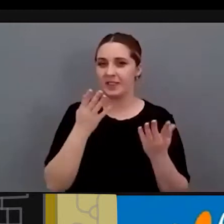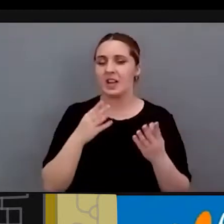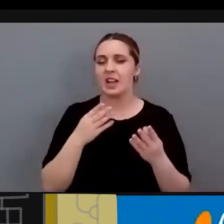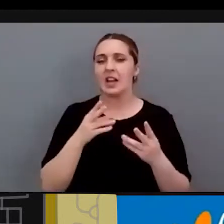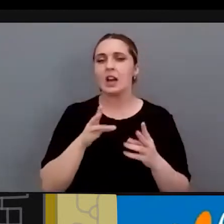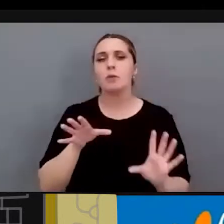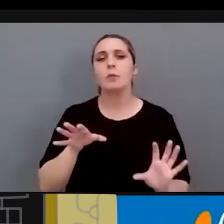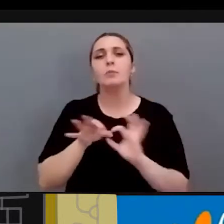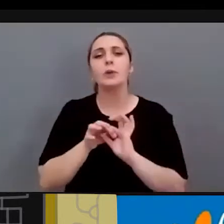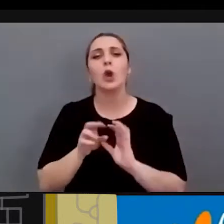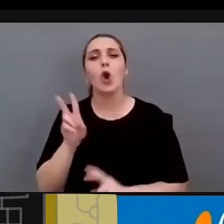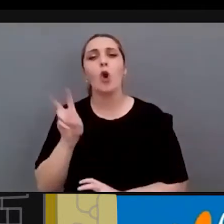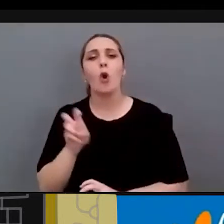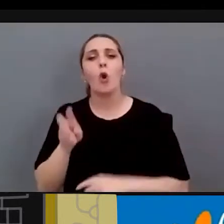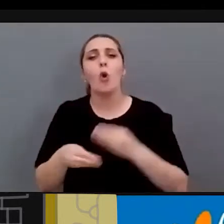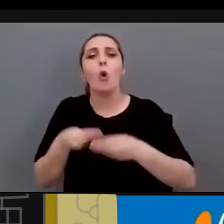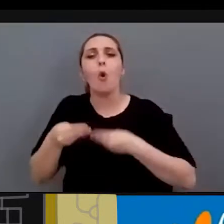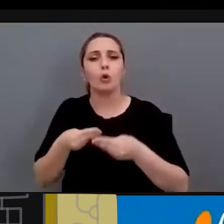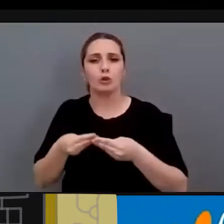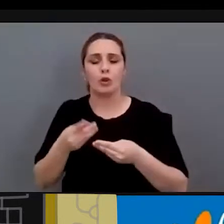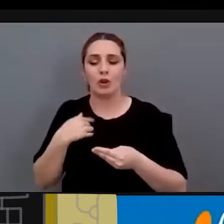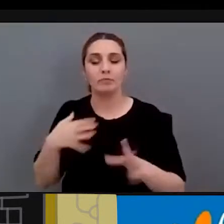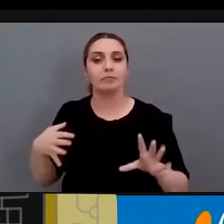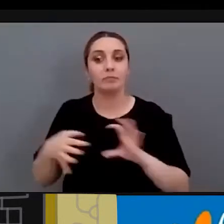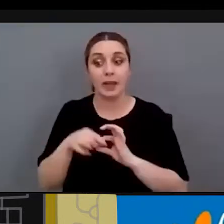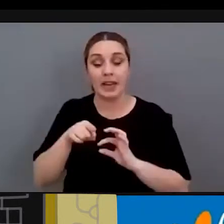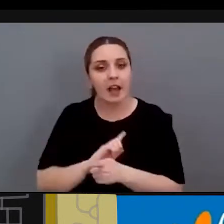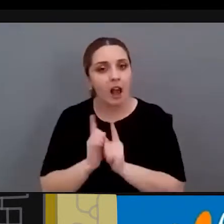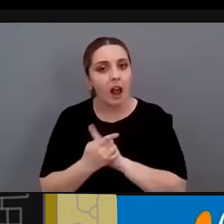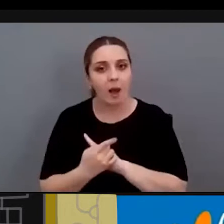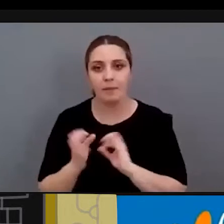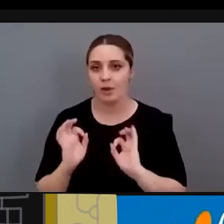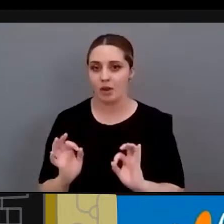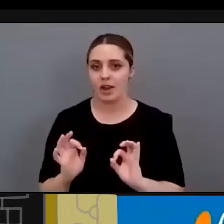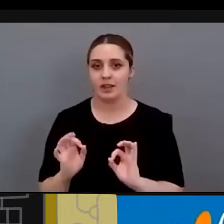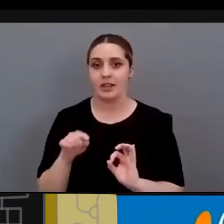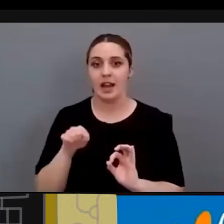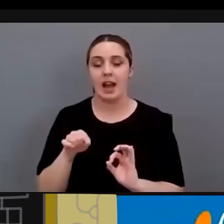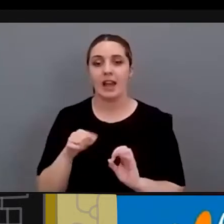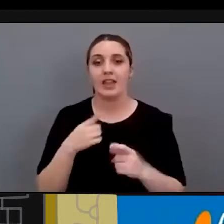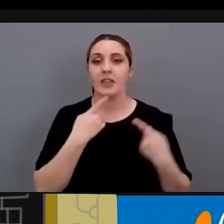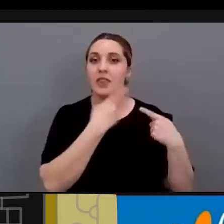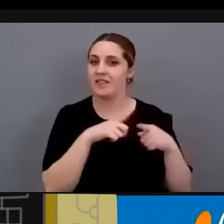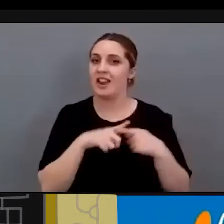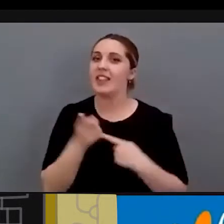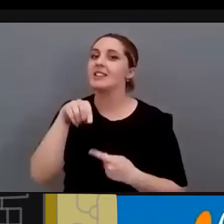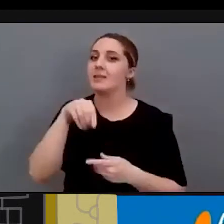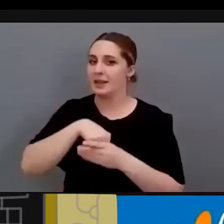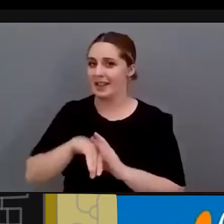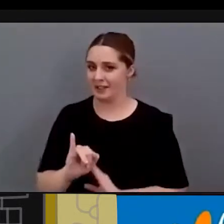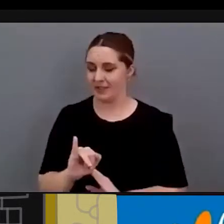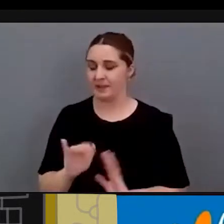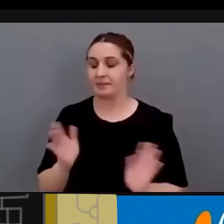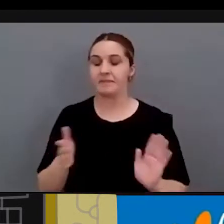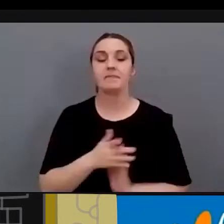y es ahí donde está el cambio fundamental y donde están las diferencias. Las personas